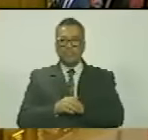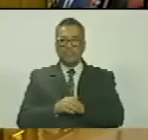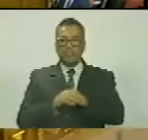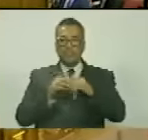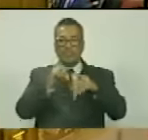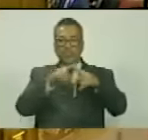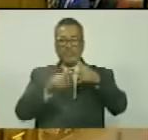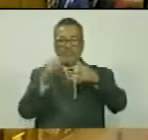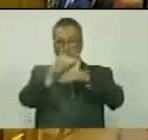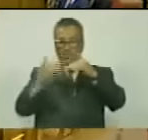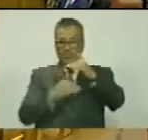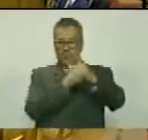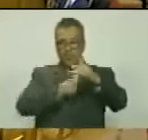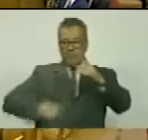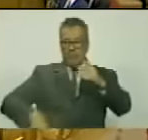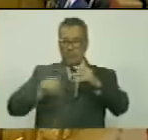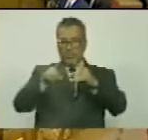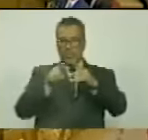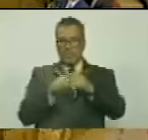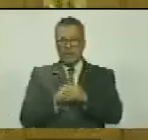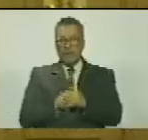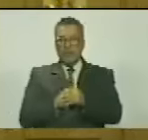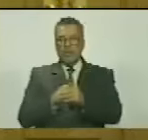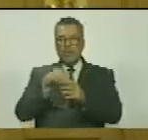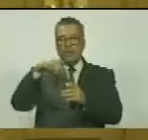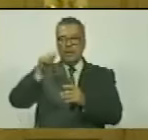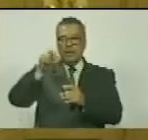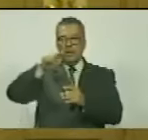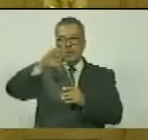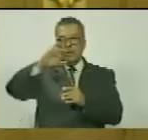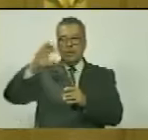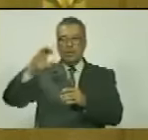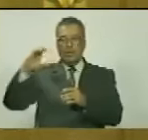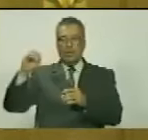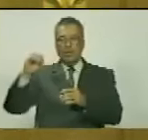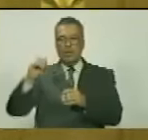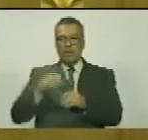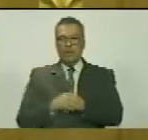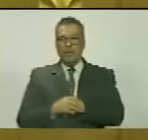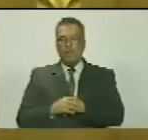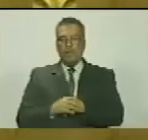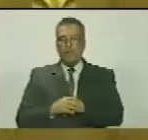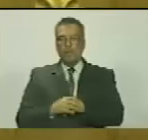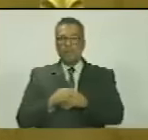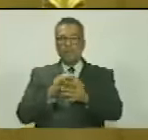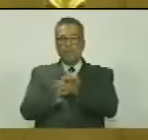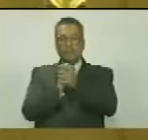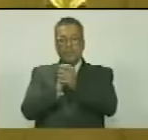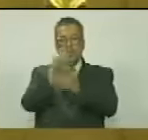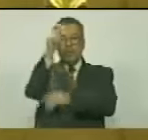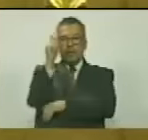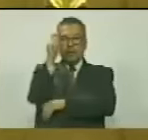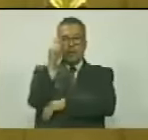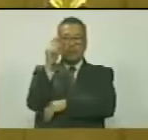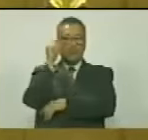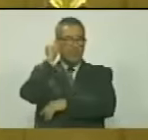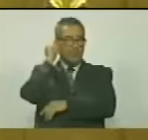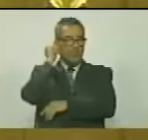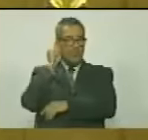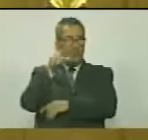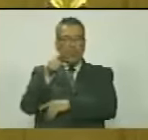ciudadana segunda vicepresidenta América Pérez. Colegas, parlamentarios,